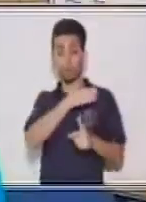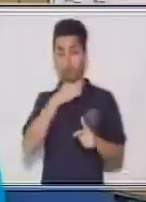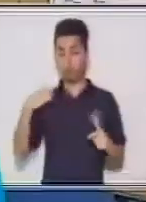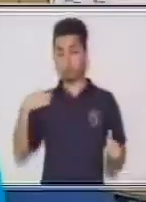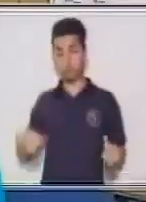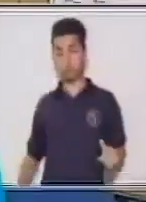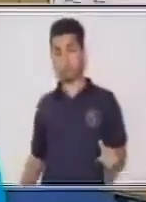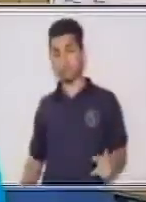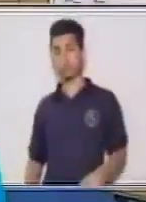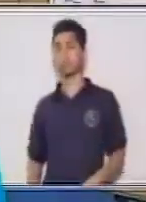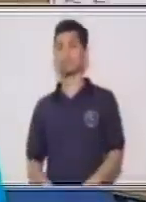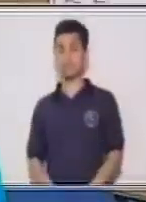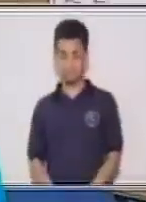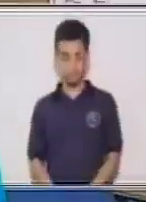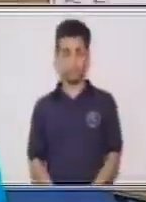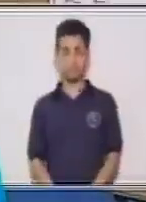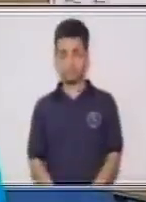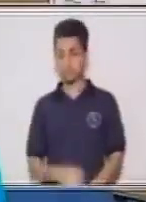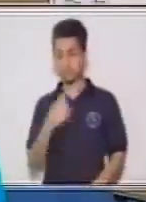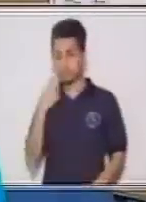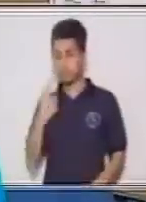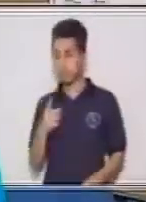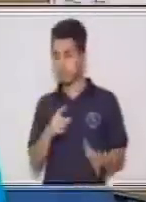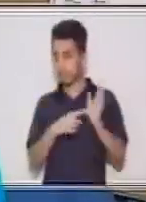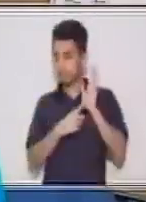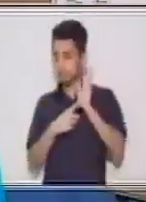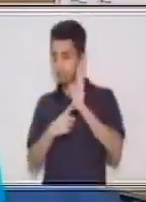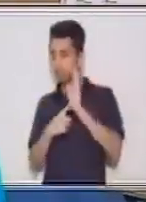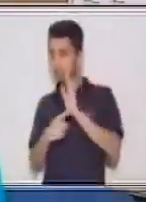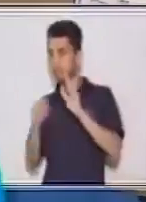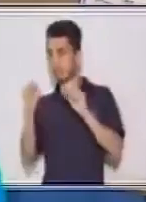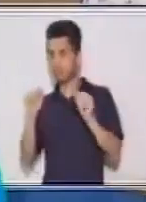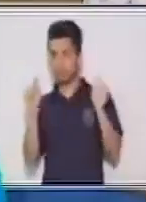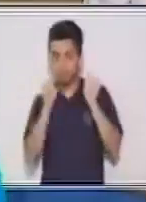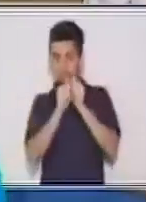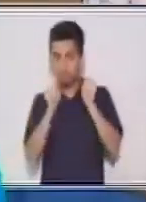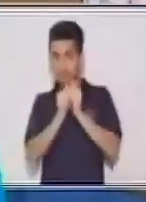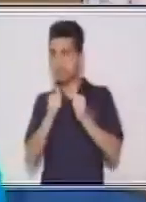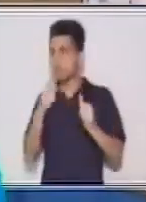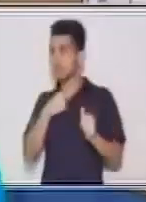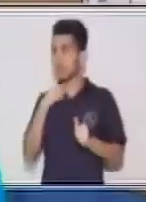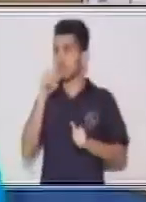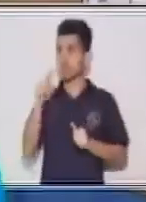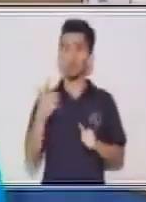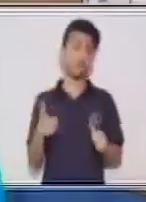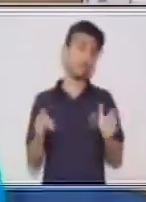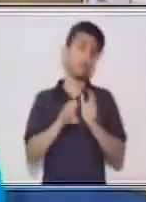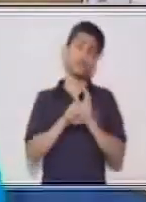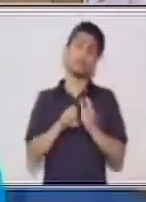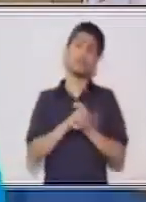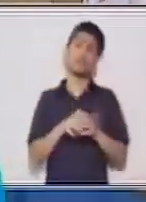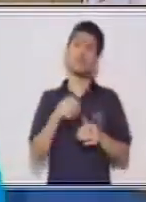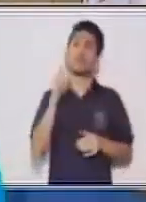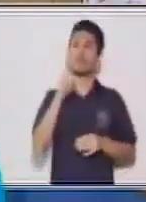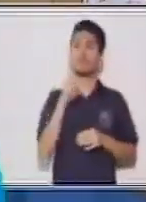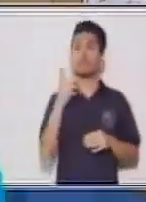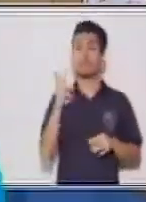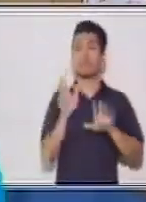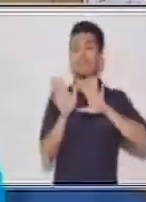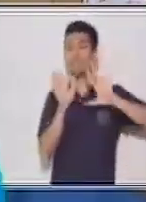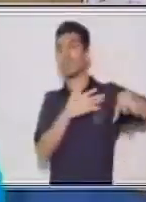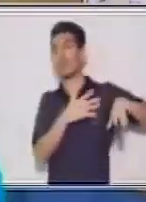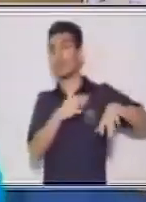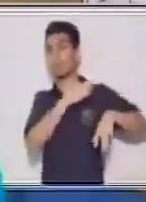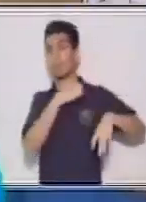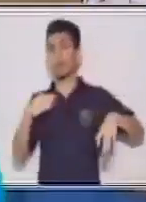eso fue que yo te los coloqué también como referencia. ¿Por qué? Porque no los puedes dejar afuera. Un ejemplo, si tú vienes y dejas afuera el pronombre,